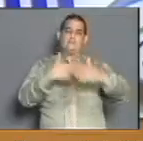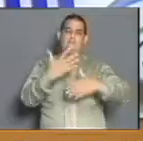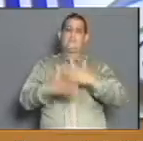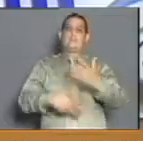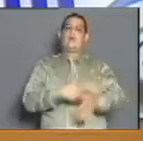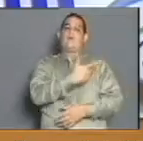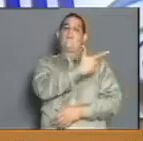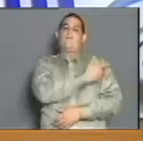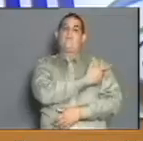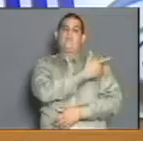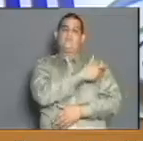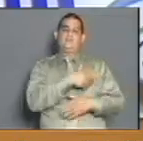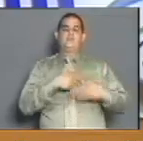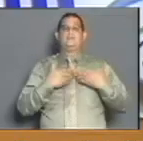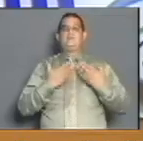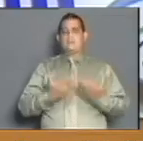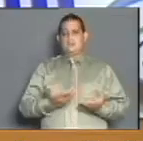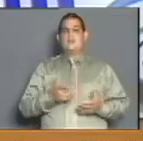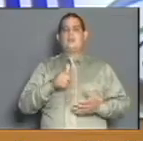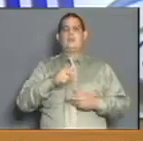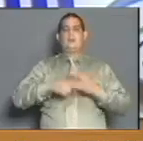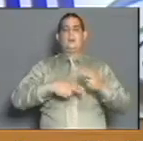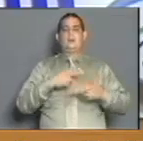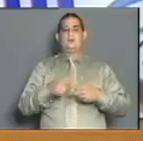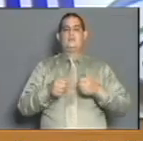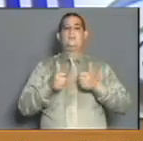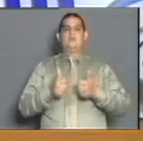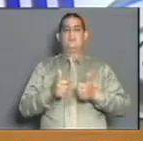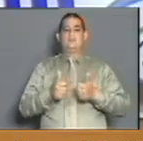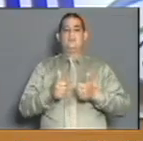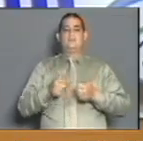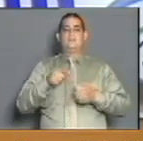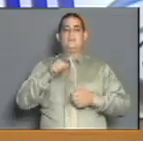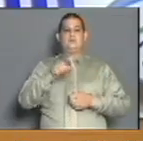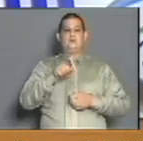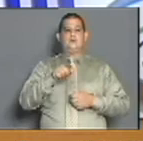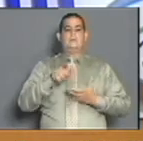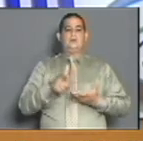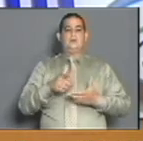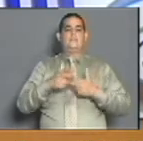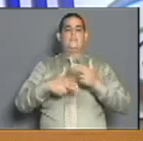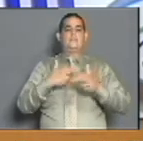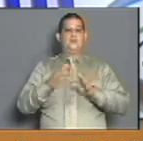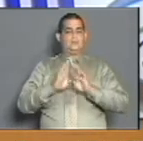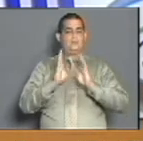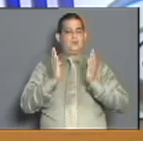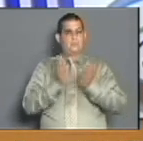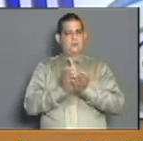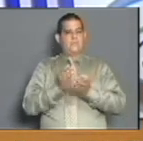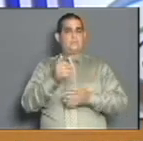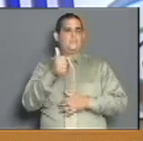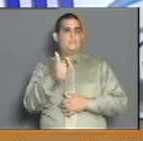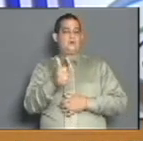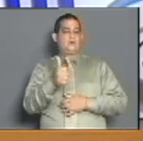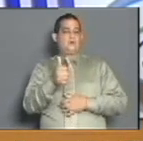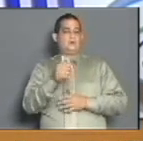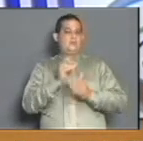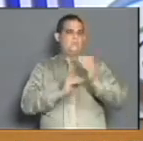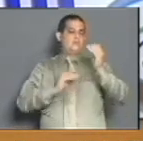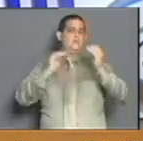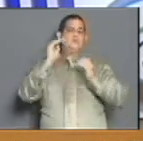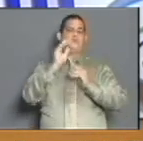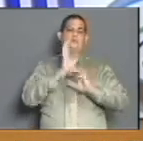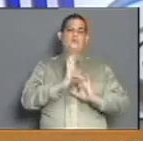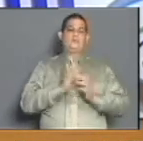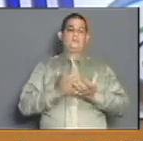vacunación no es solamente... Los logros que tenemos con la situación actual se le debe a la vacuna porque creo que la responsabilidad no ha estado a la altura de lo que debía